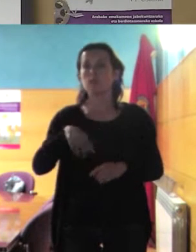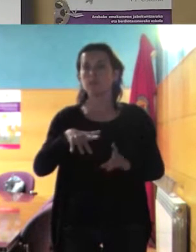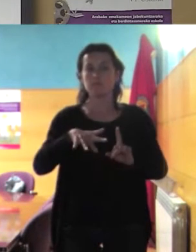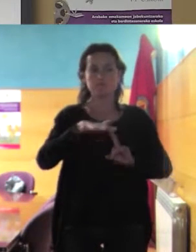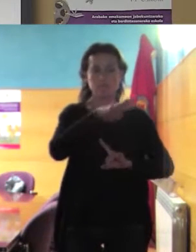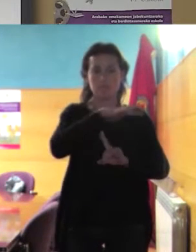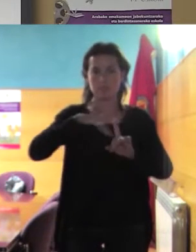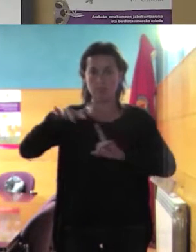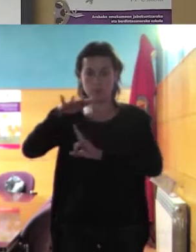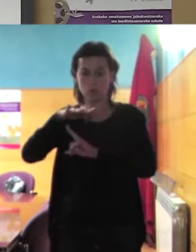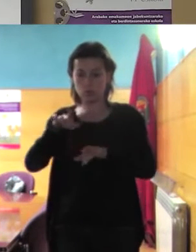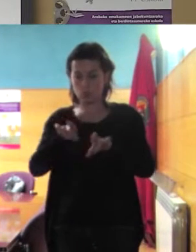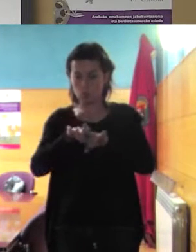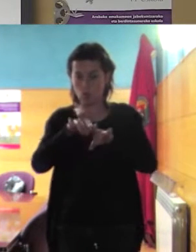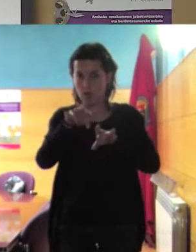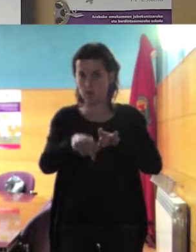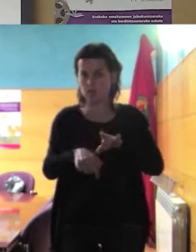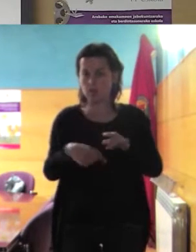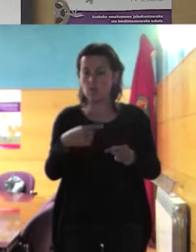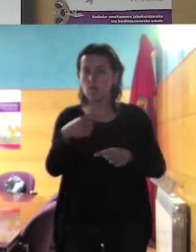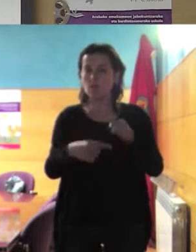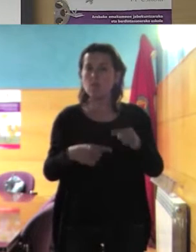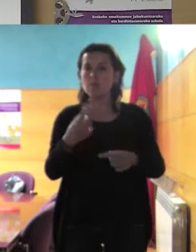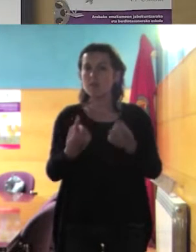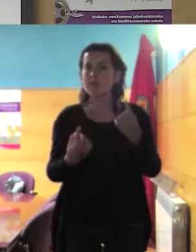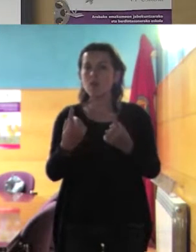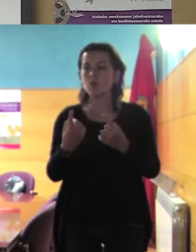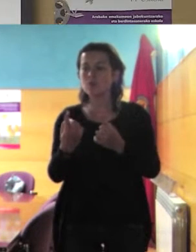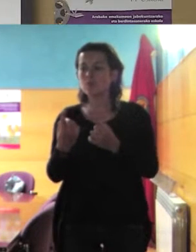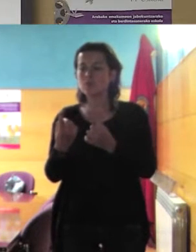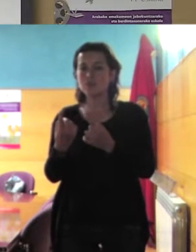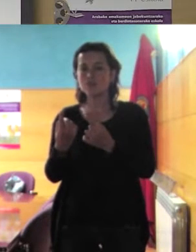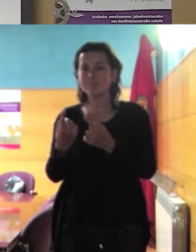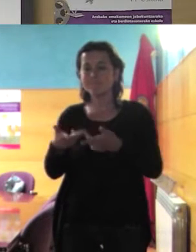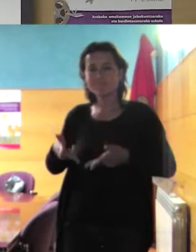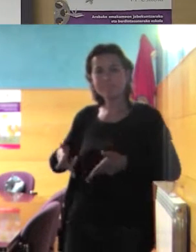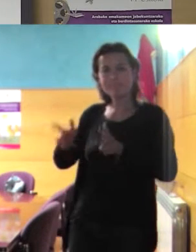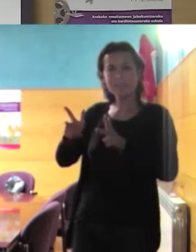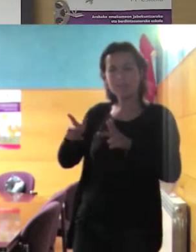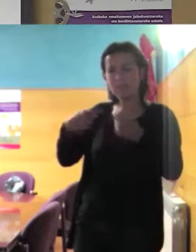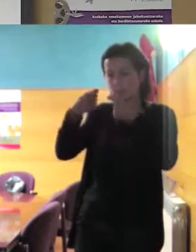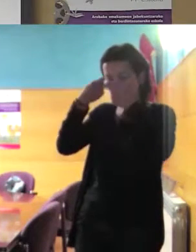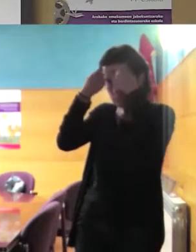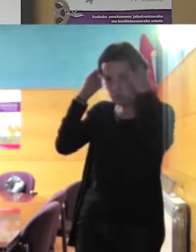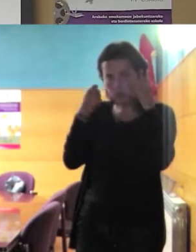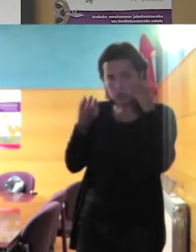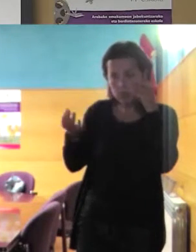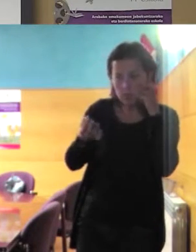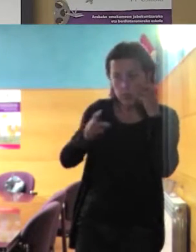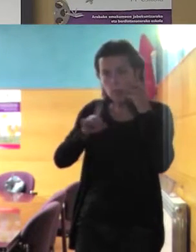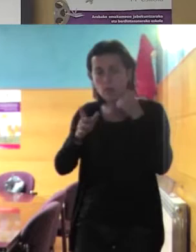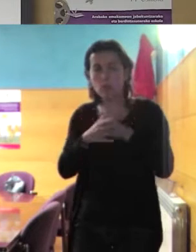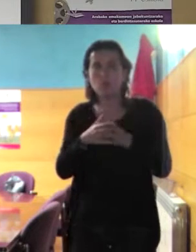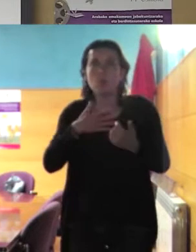donde hay familias que no dejan opción a las mujeres a no llevar el pañuelo o puede llegar un imán al